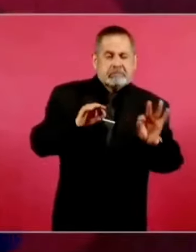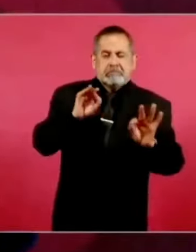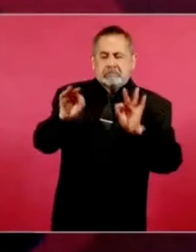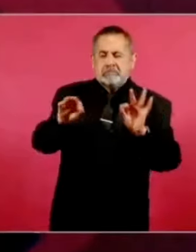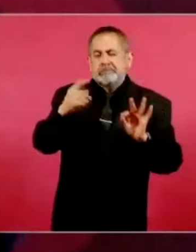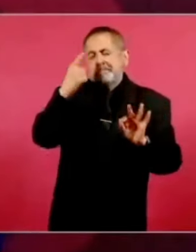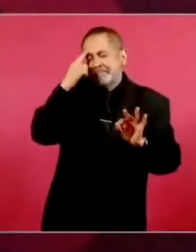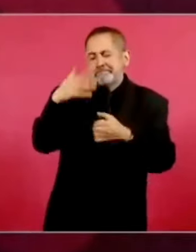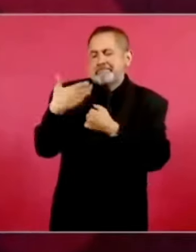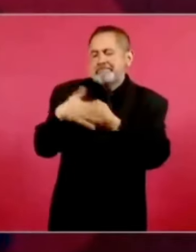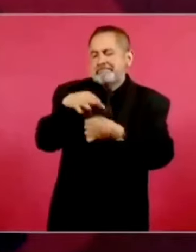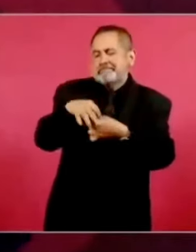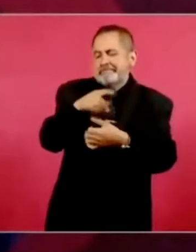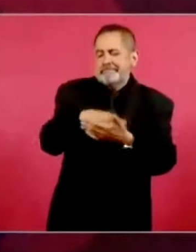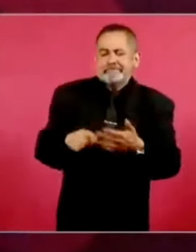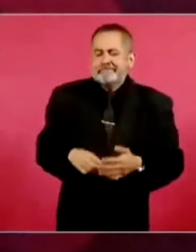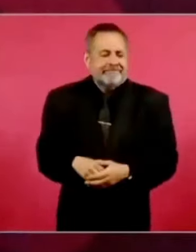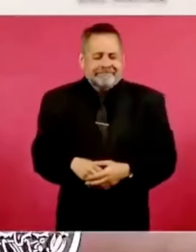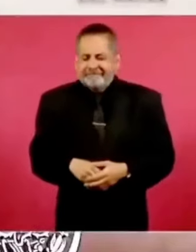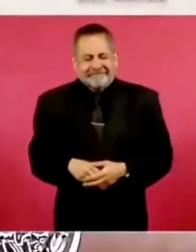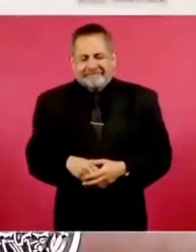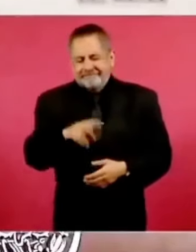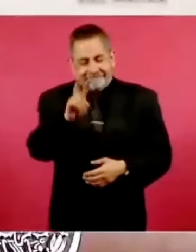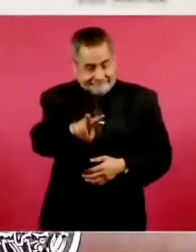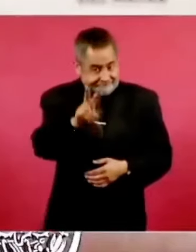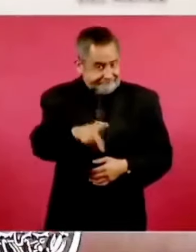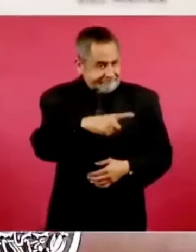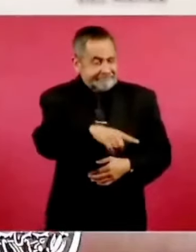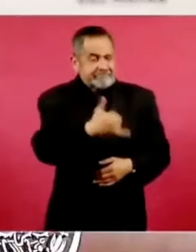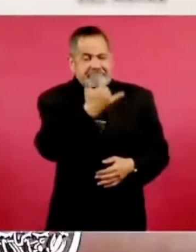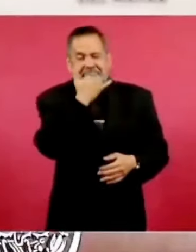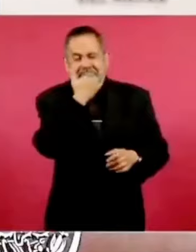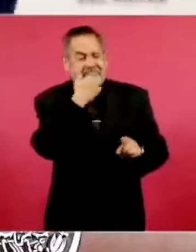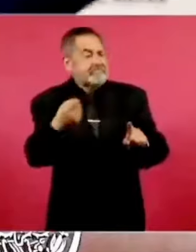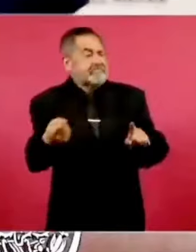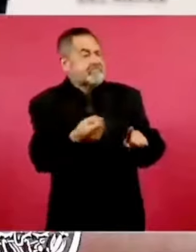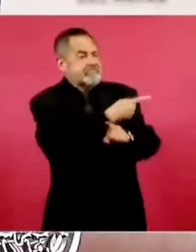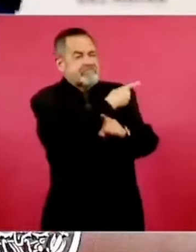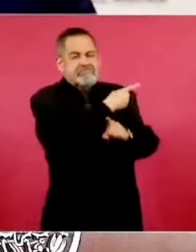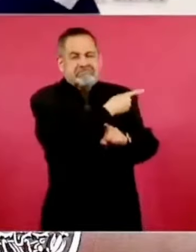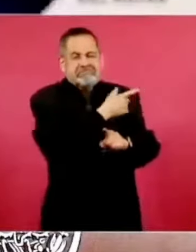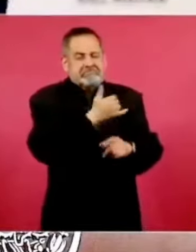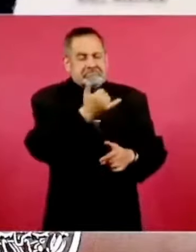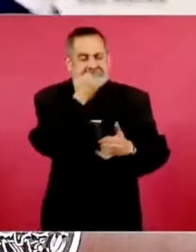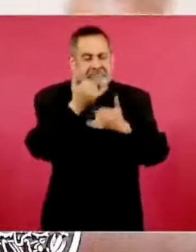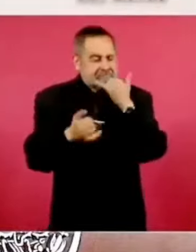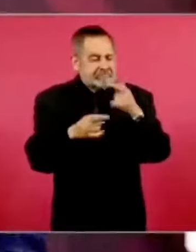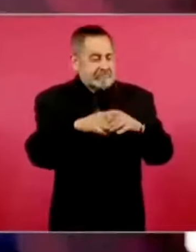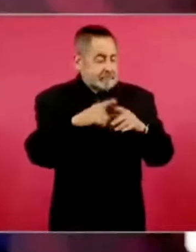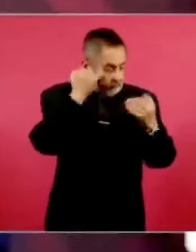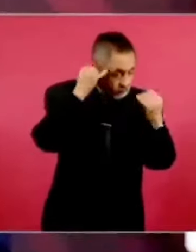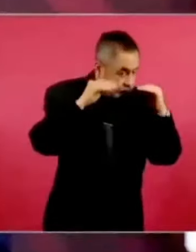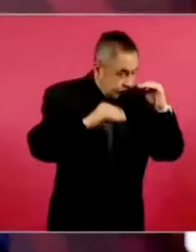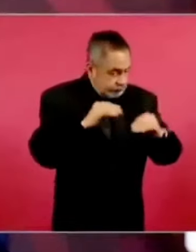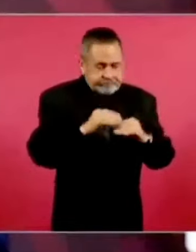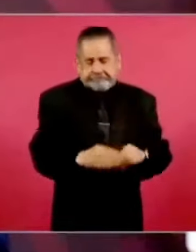electorales. La verdad, la verdad están muy despistados los estrategas,